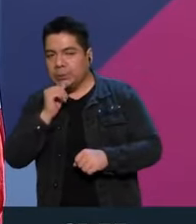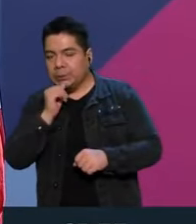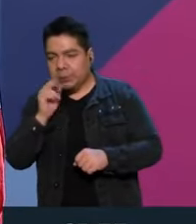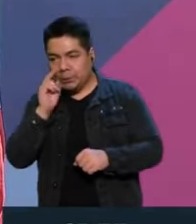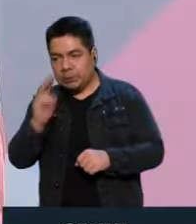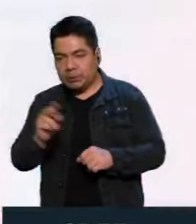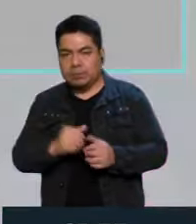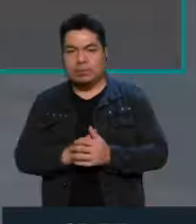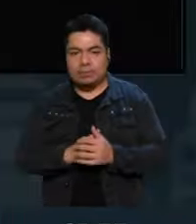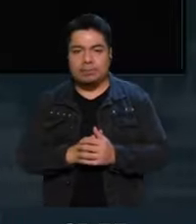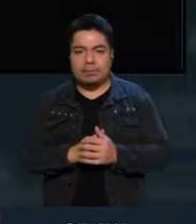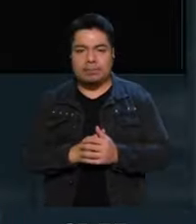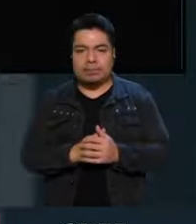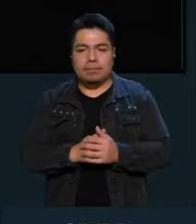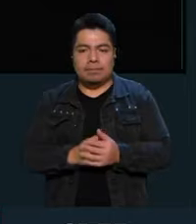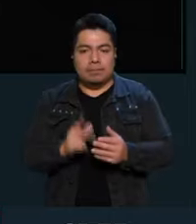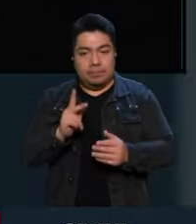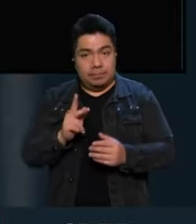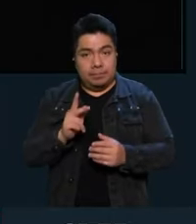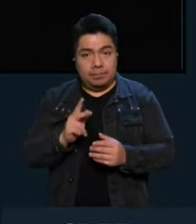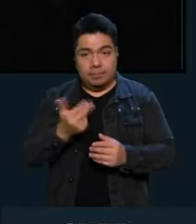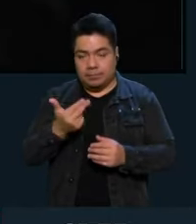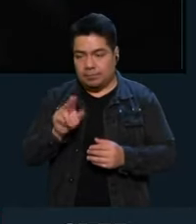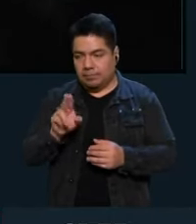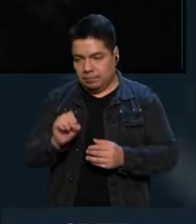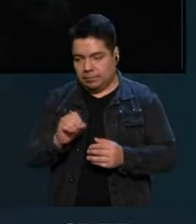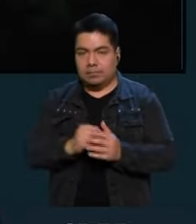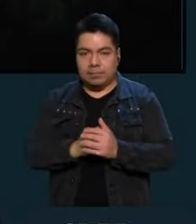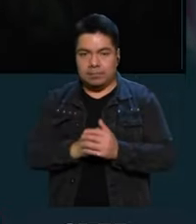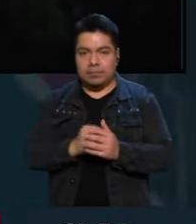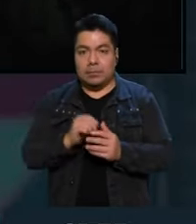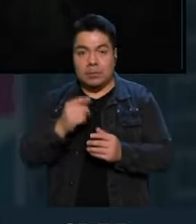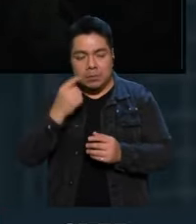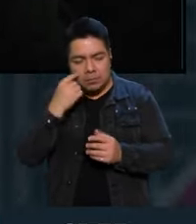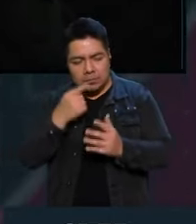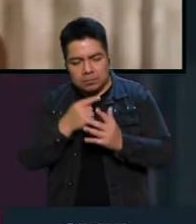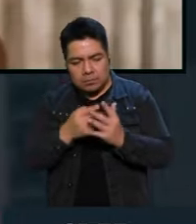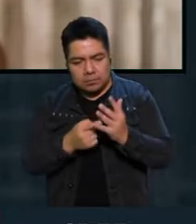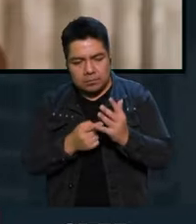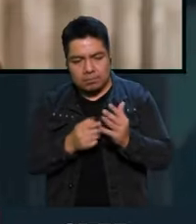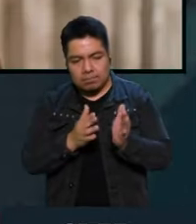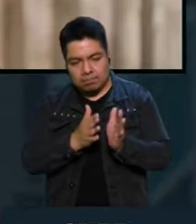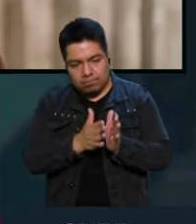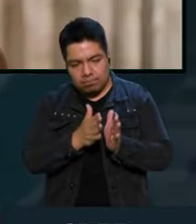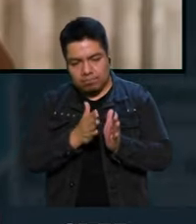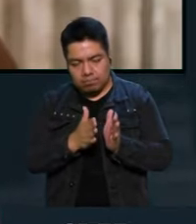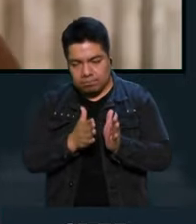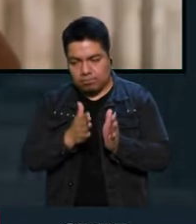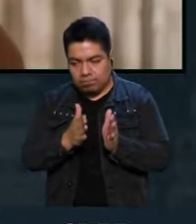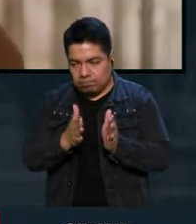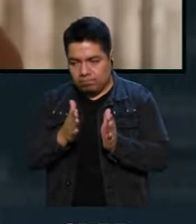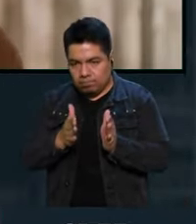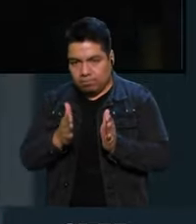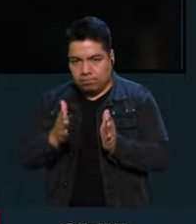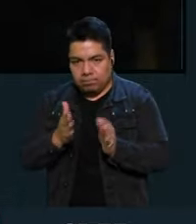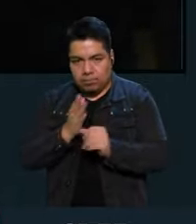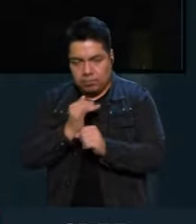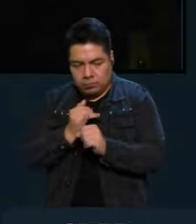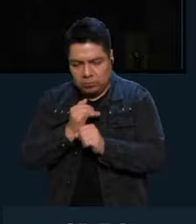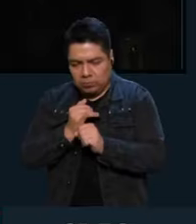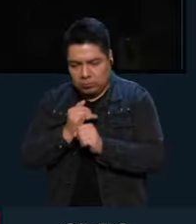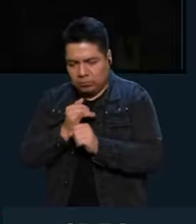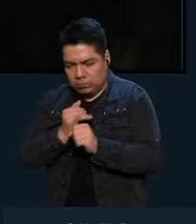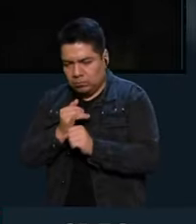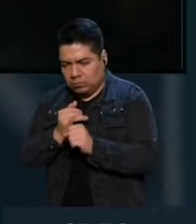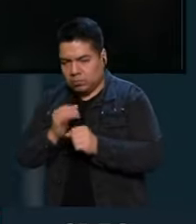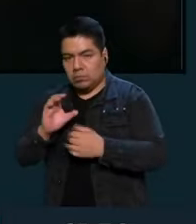la capacidad de verlo. no, no. Pero que hasta donde yo lo he visto sigue por completo la investigación que